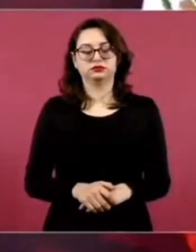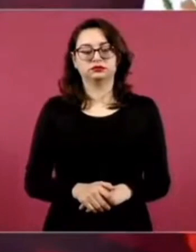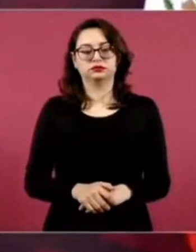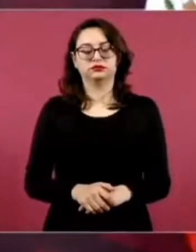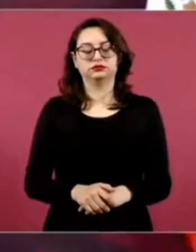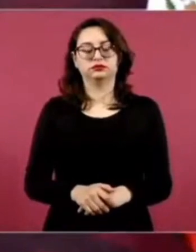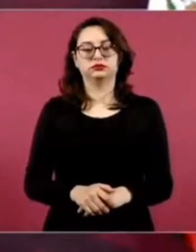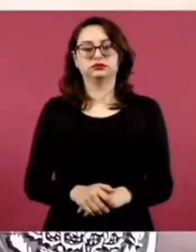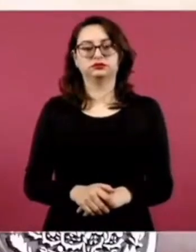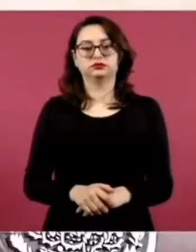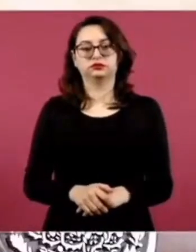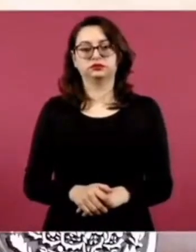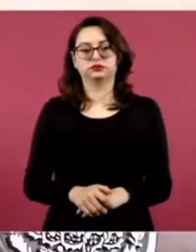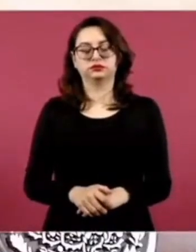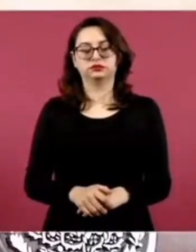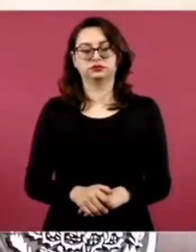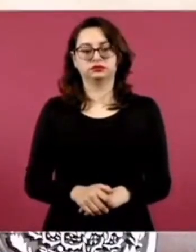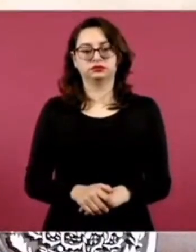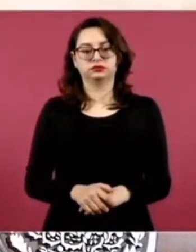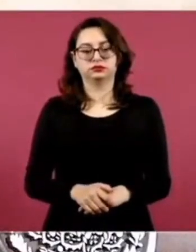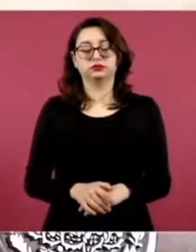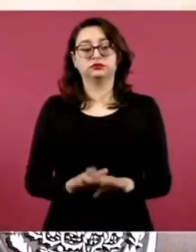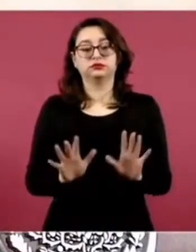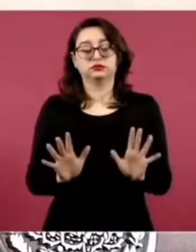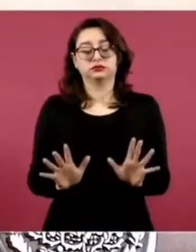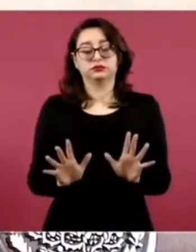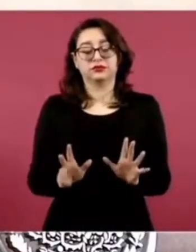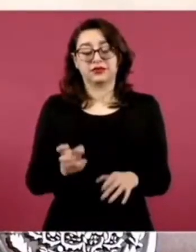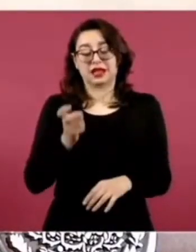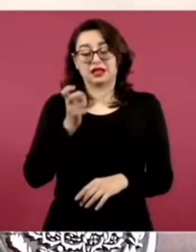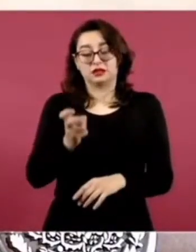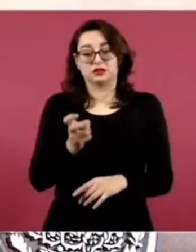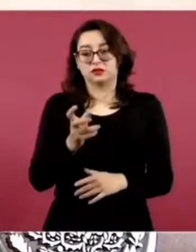Es una decisión de un juez